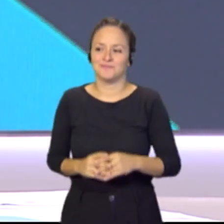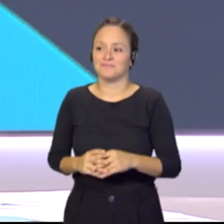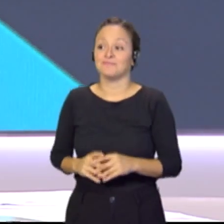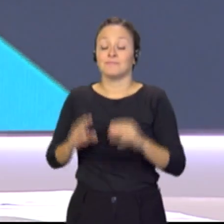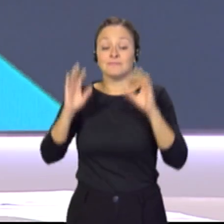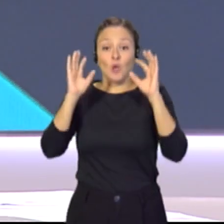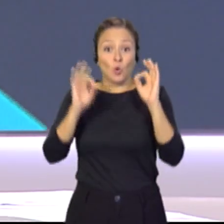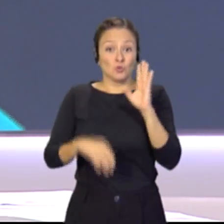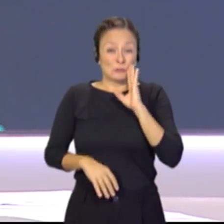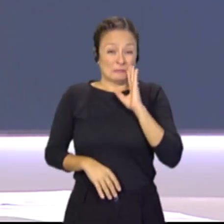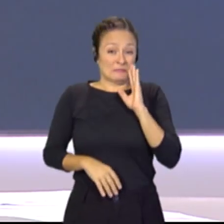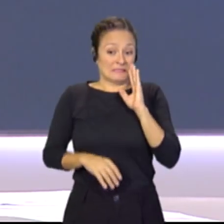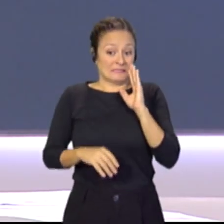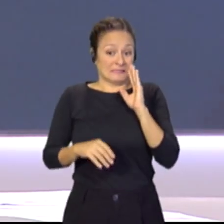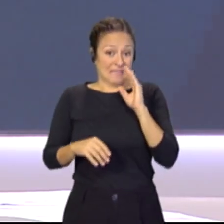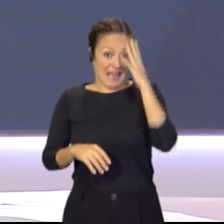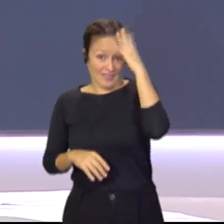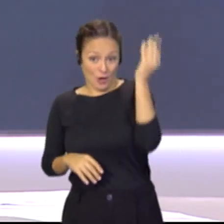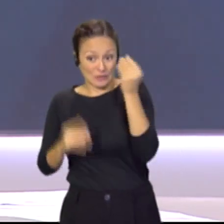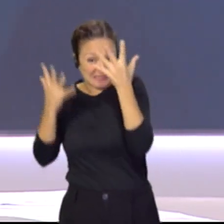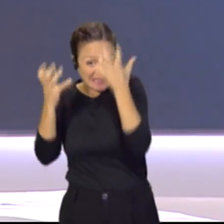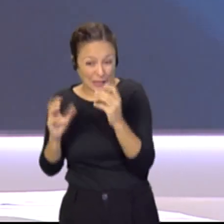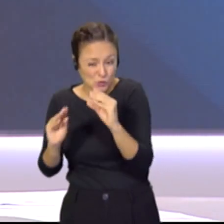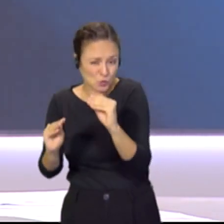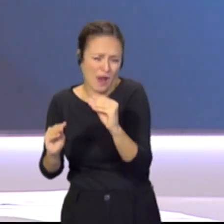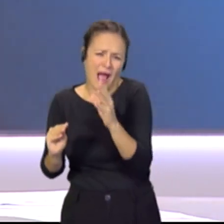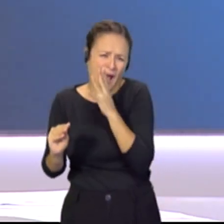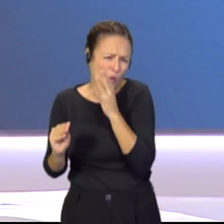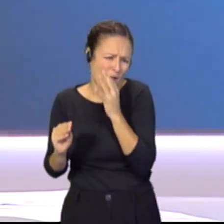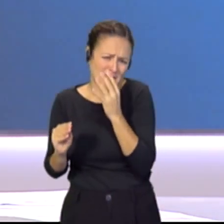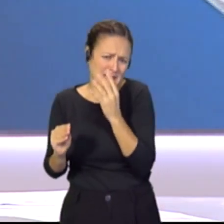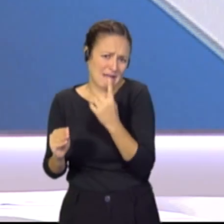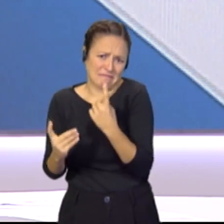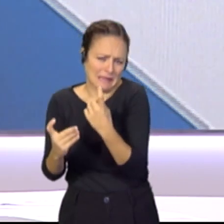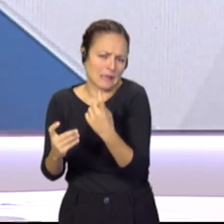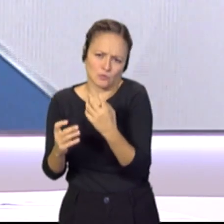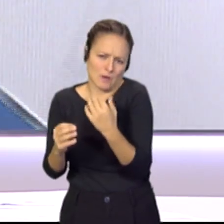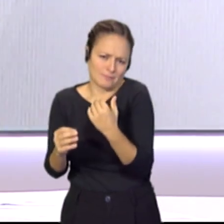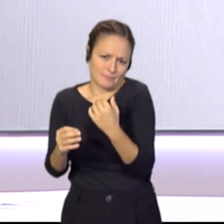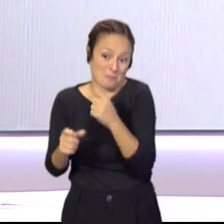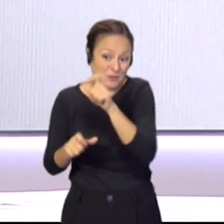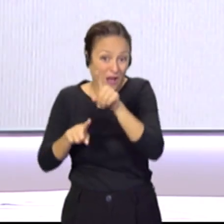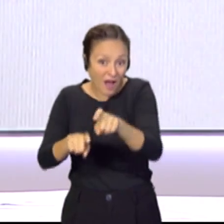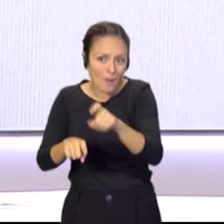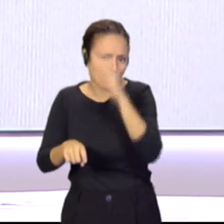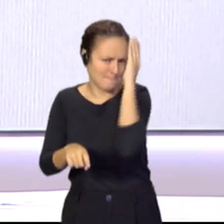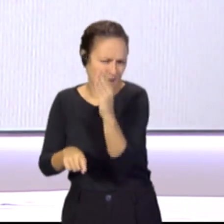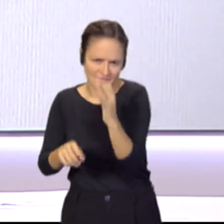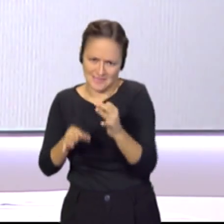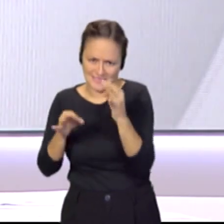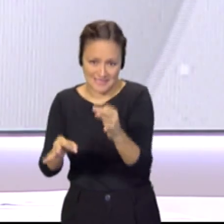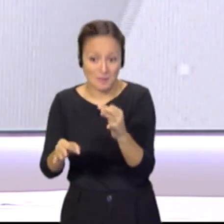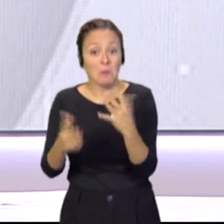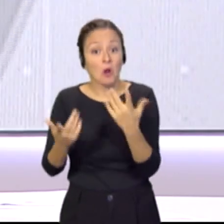Hablábamos antes de la sequía en la isla de Lanzarote, esa falta de agua siempre ha sido un duro castigo para las personas que trabajan en el campo. Poco a poco el